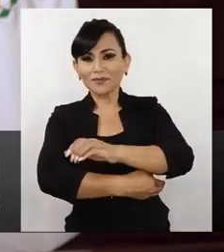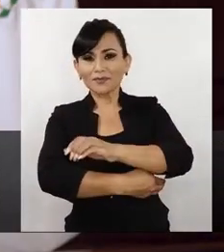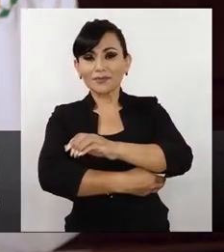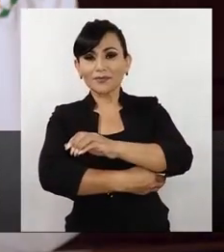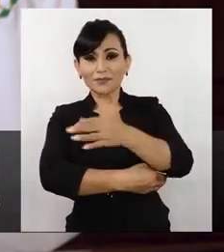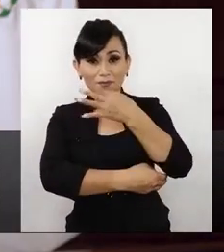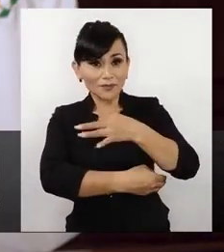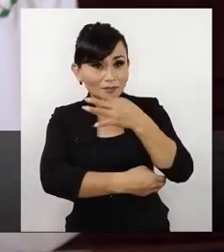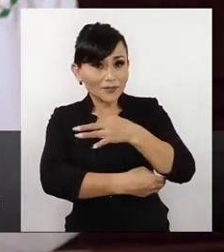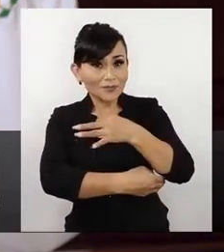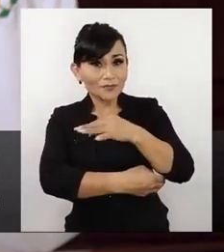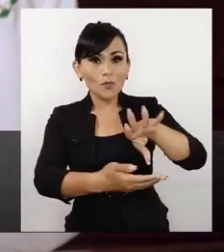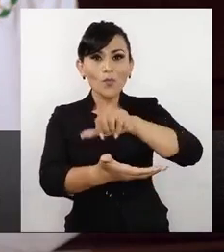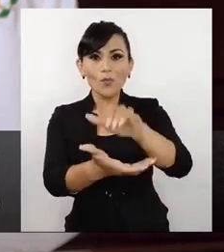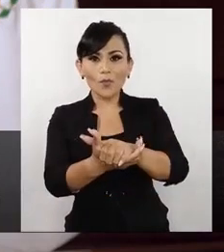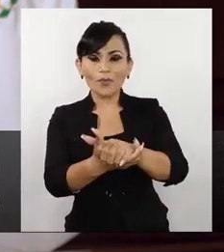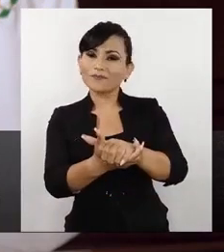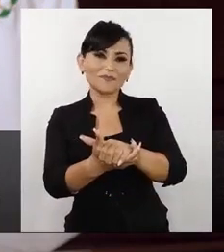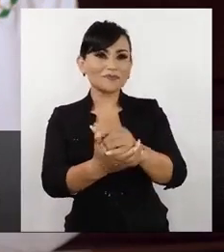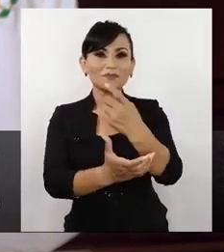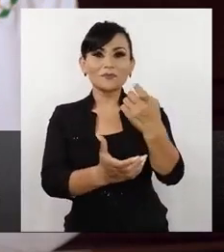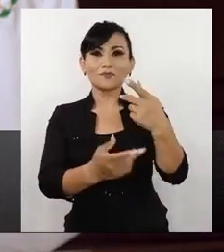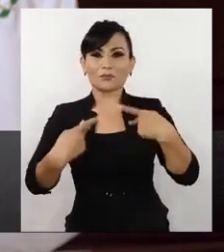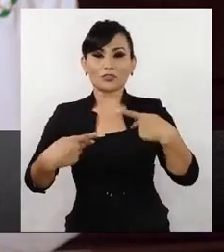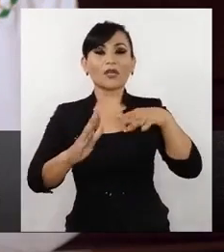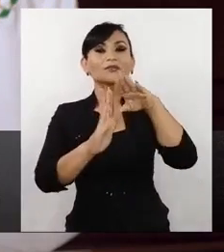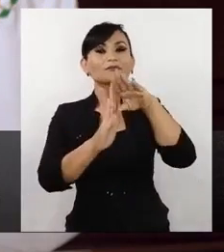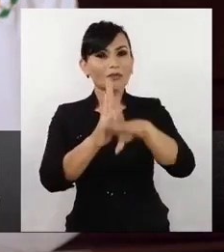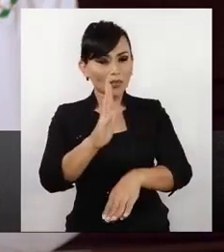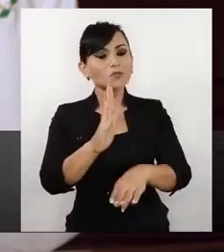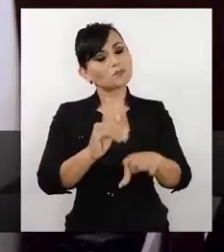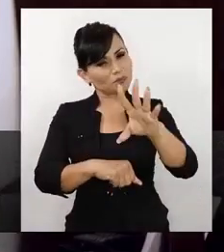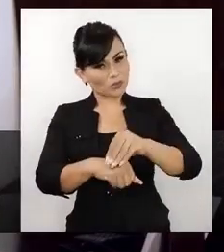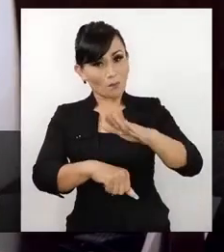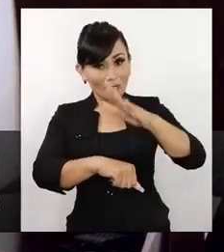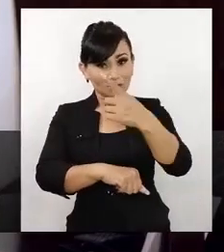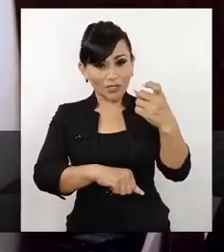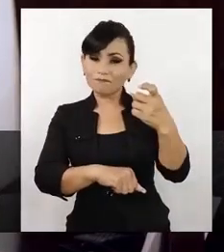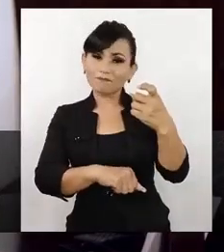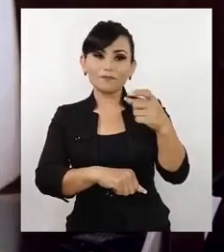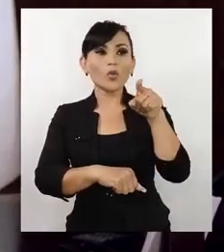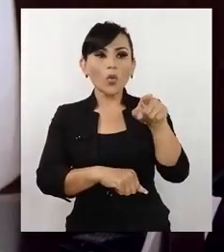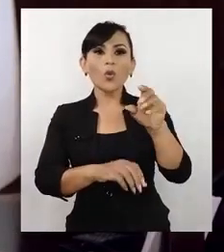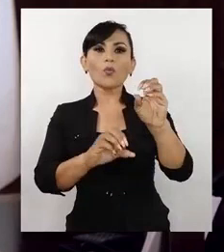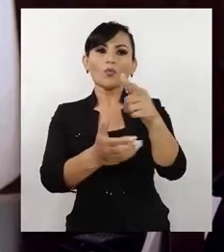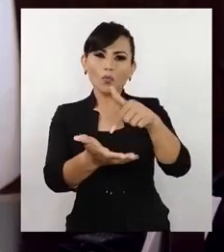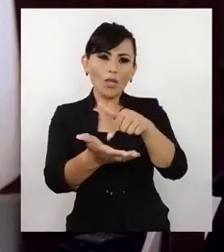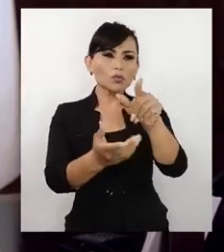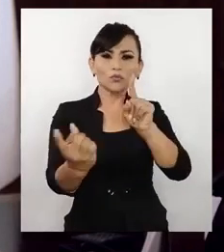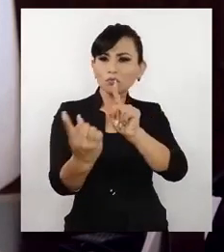masivos o sociales bodas bautizos o fiestas de más de 100 personas limitar las reuniones particulares